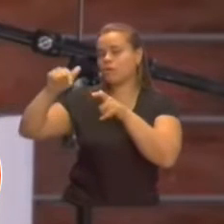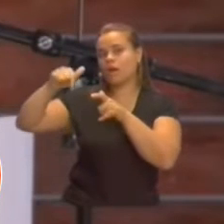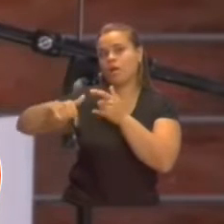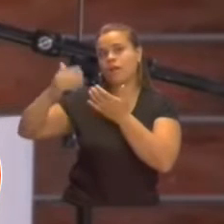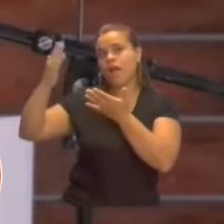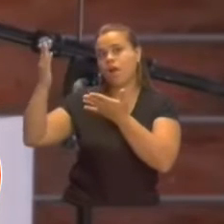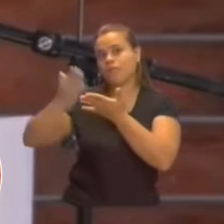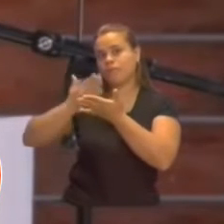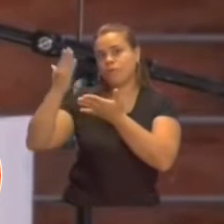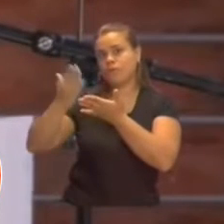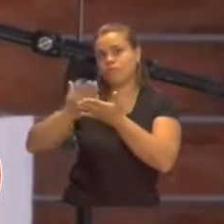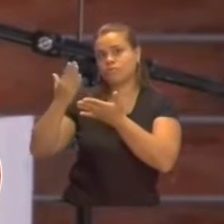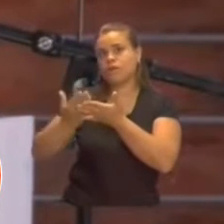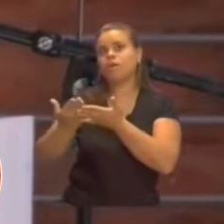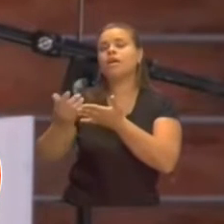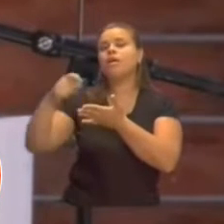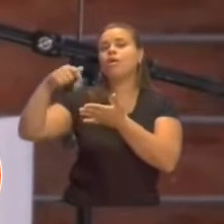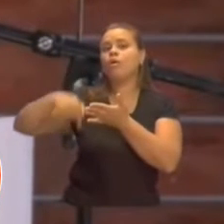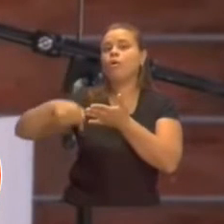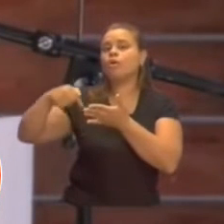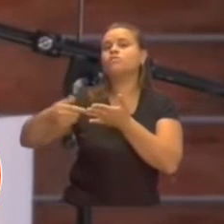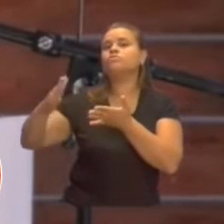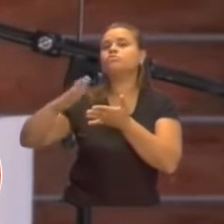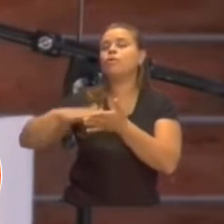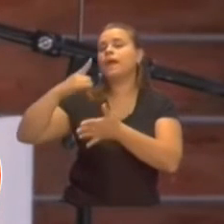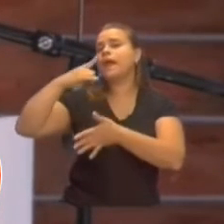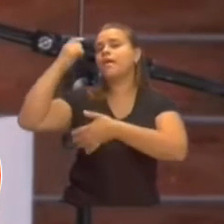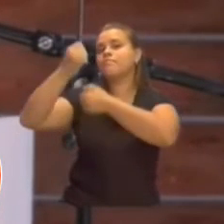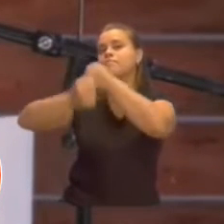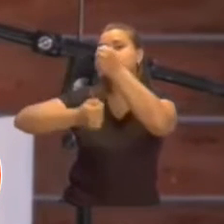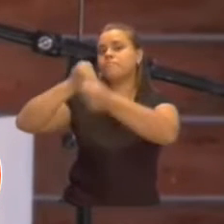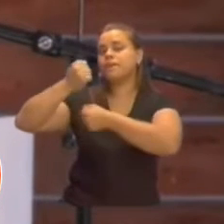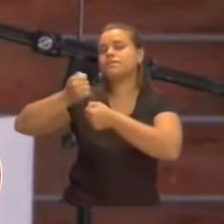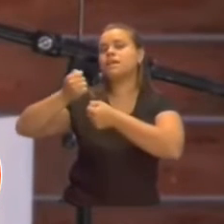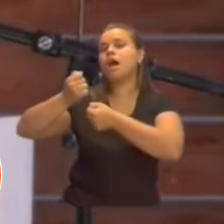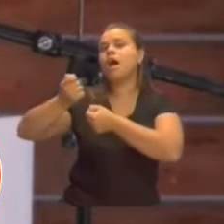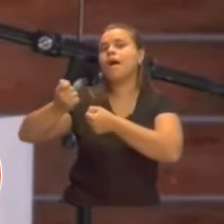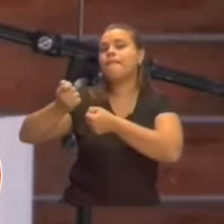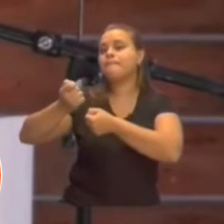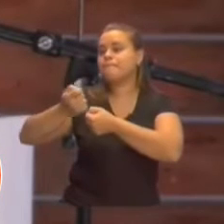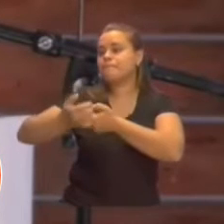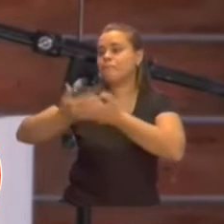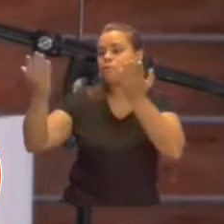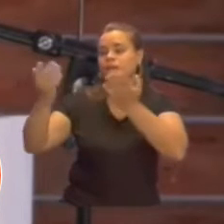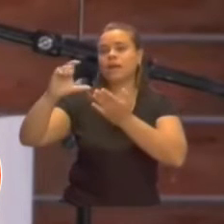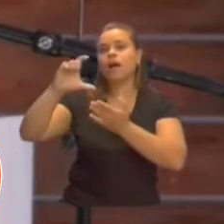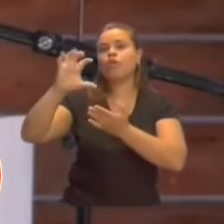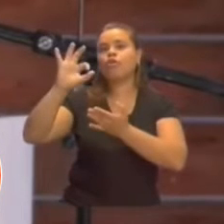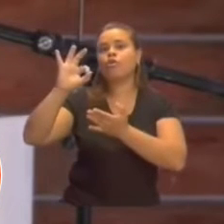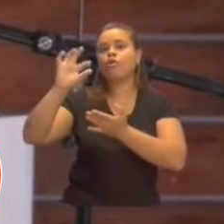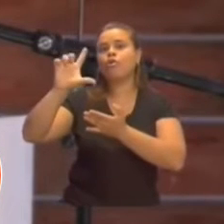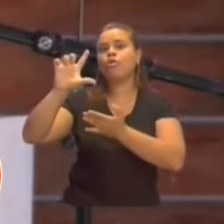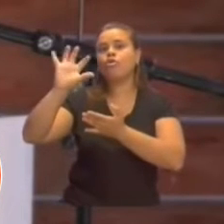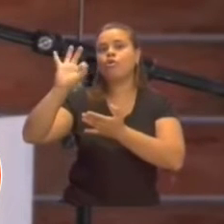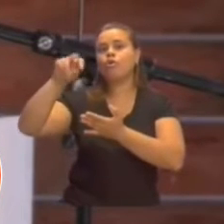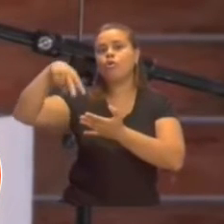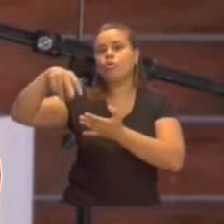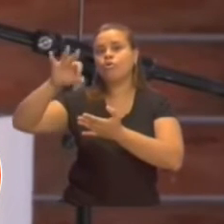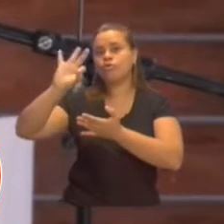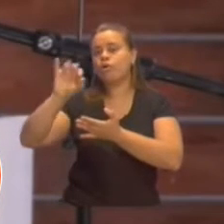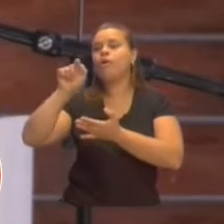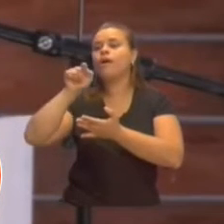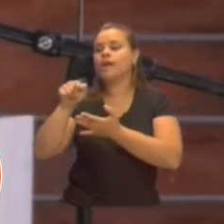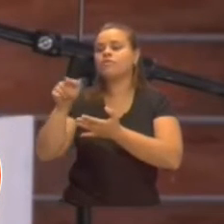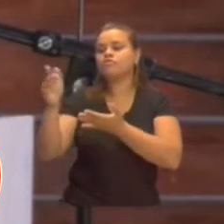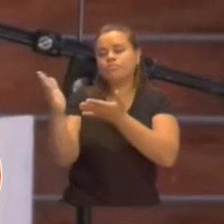pública también como Colono, implica una visión del Estado que tiene que ver con todas las empresas, con todos los organismos públicos